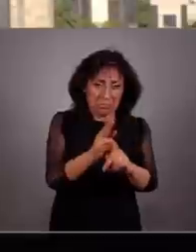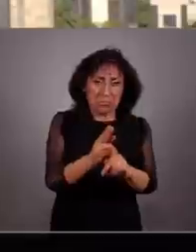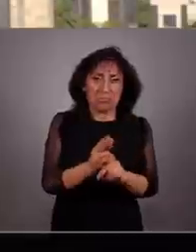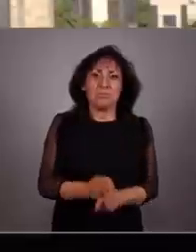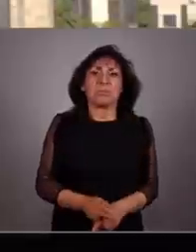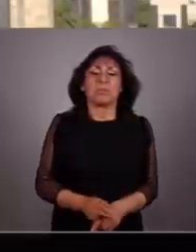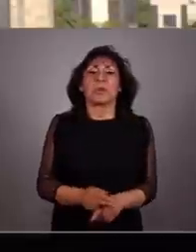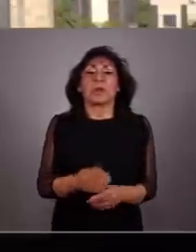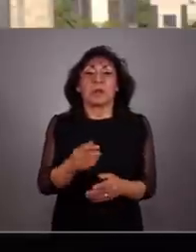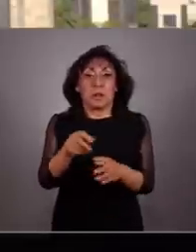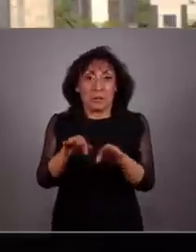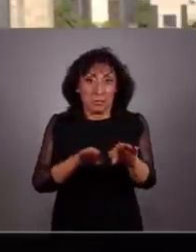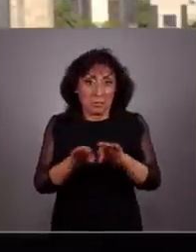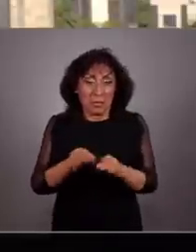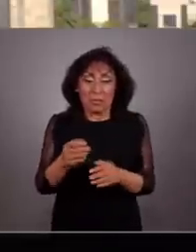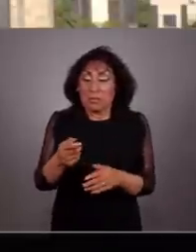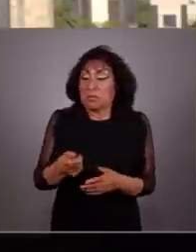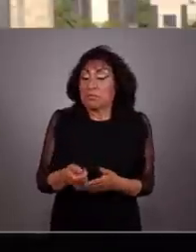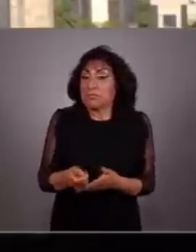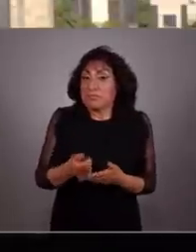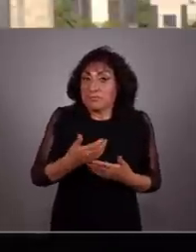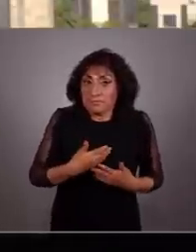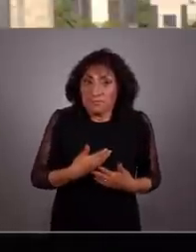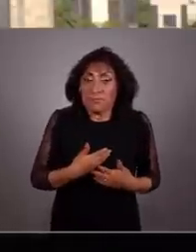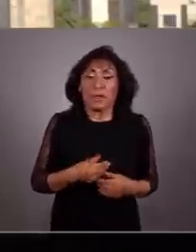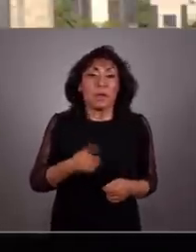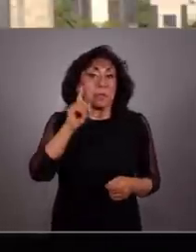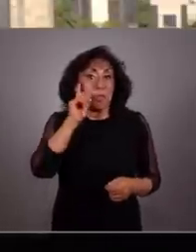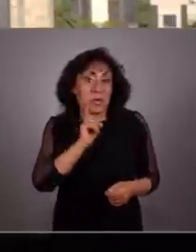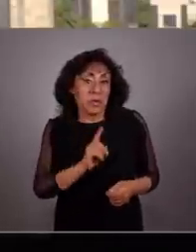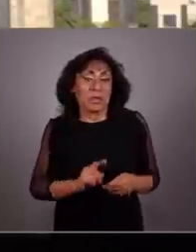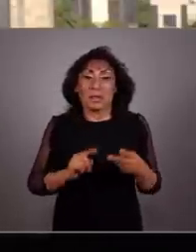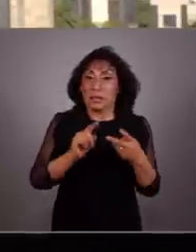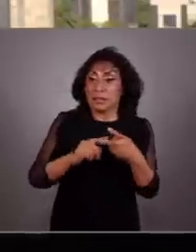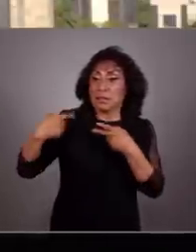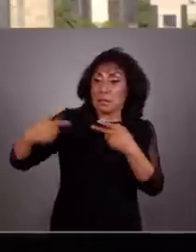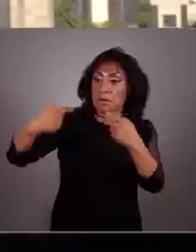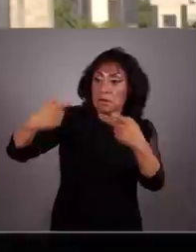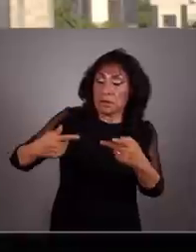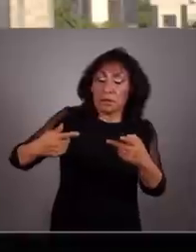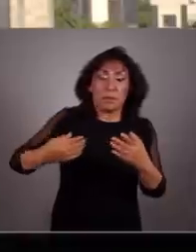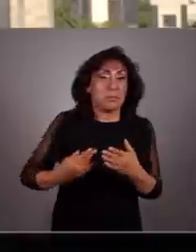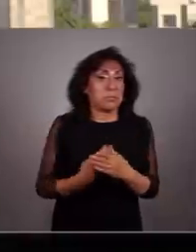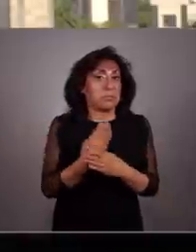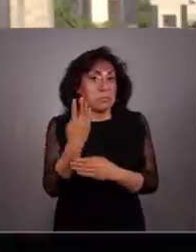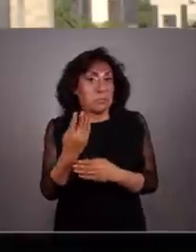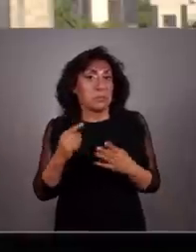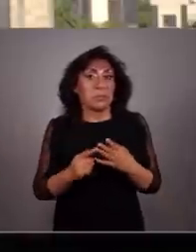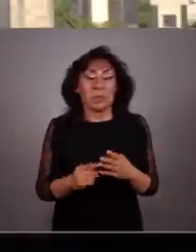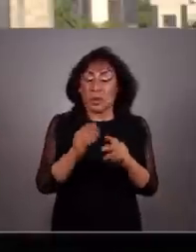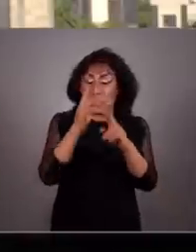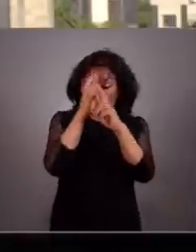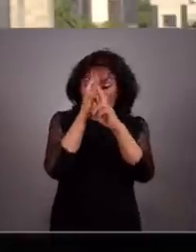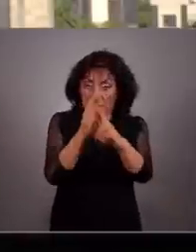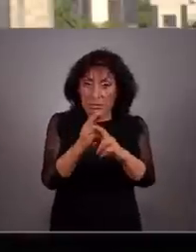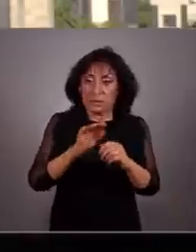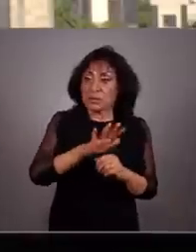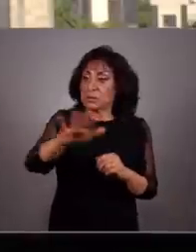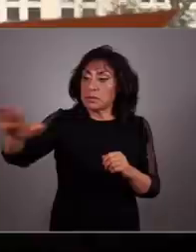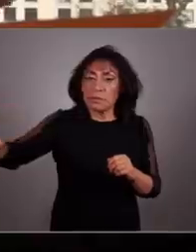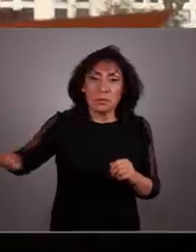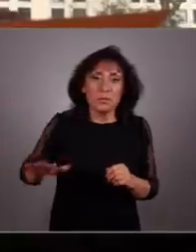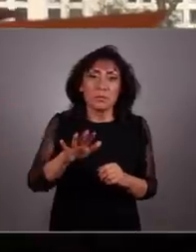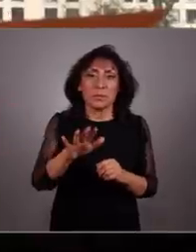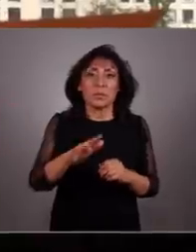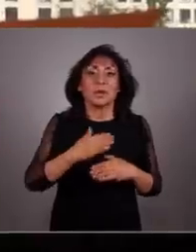Dignifica el trabajo. Es con las mujeres. Es con las nuevas generaciones. Es de respeto al medio ambiente.